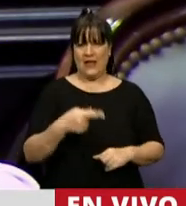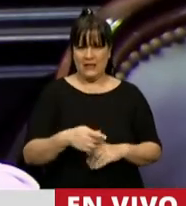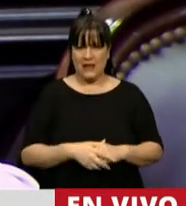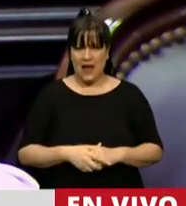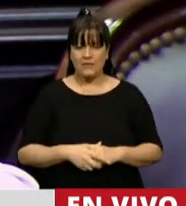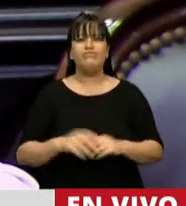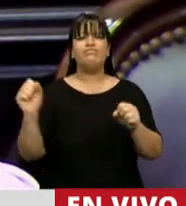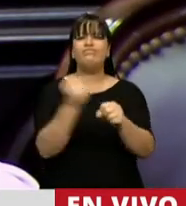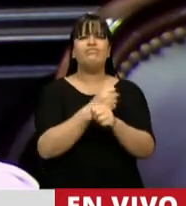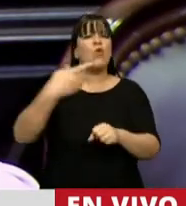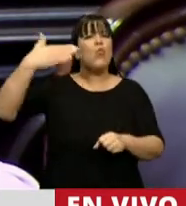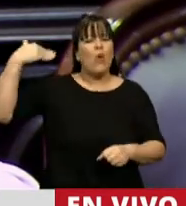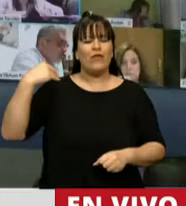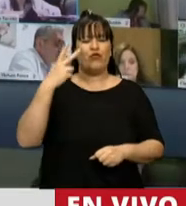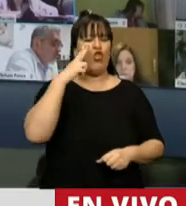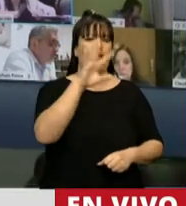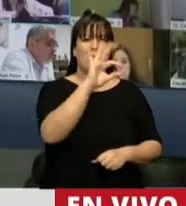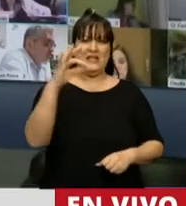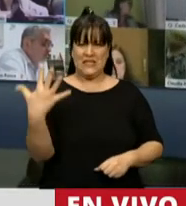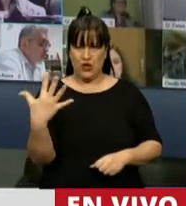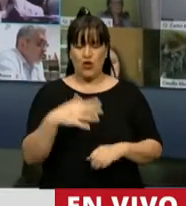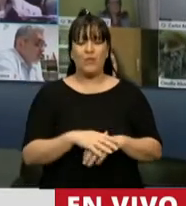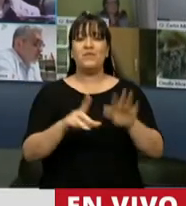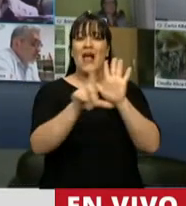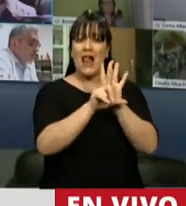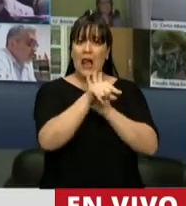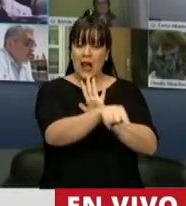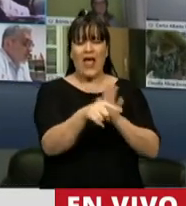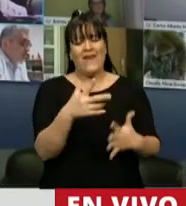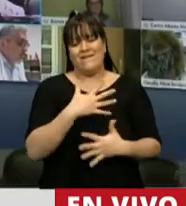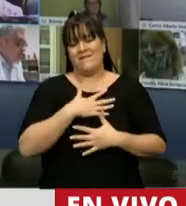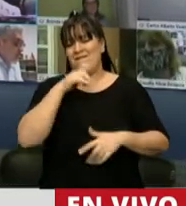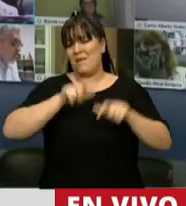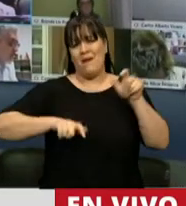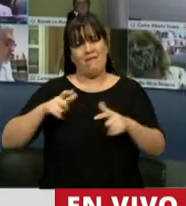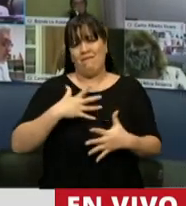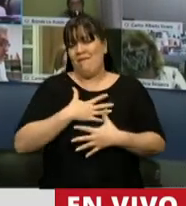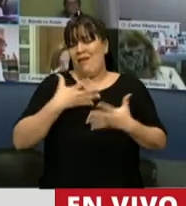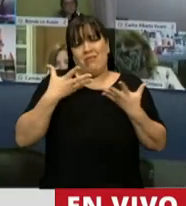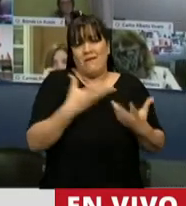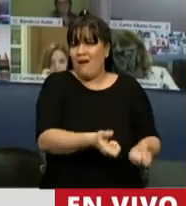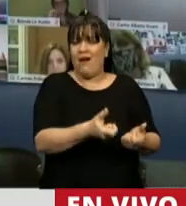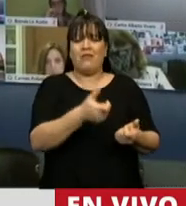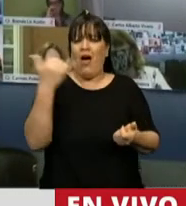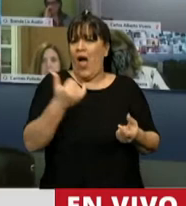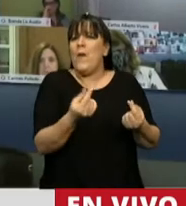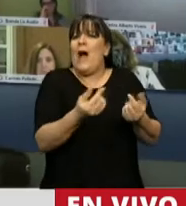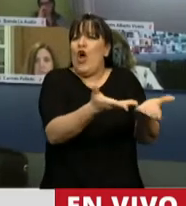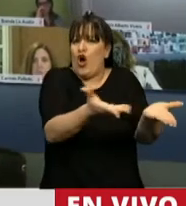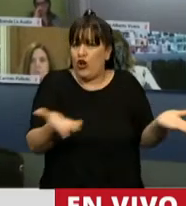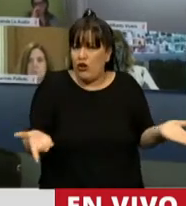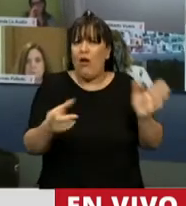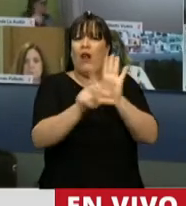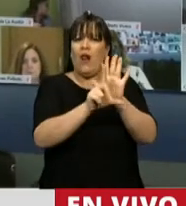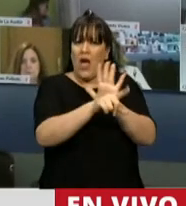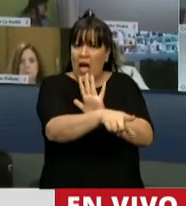sancionada en el año 2005. Es una ley muy querida, defendida y valorada, porque es